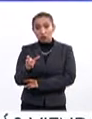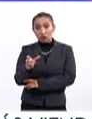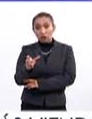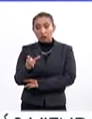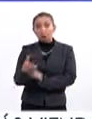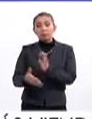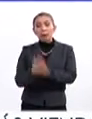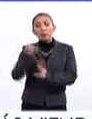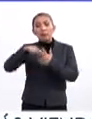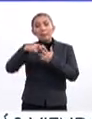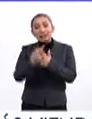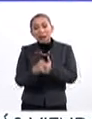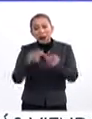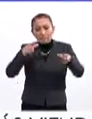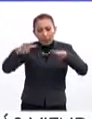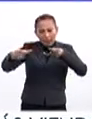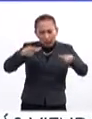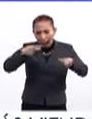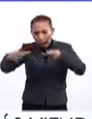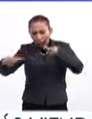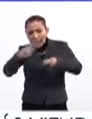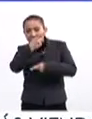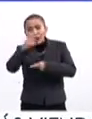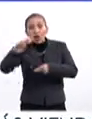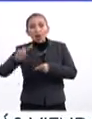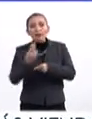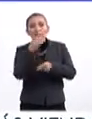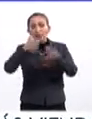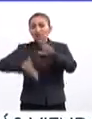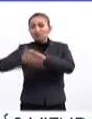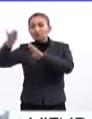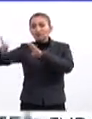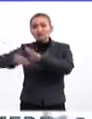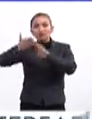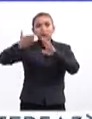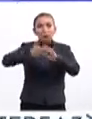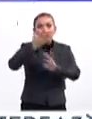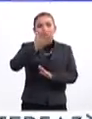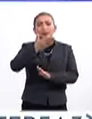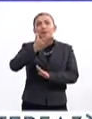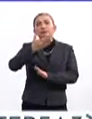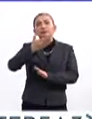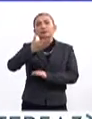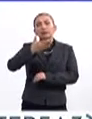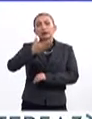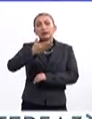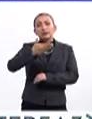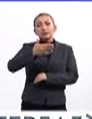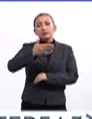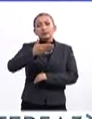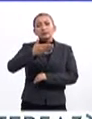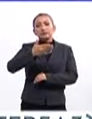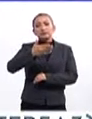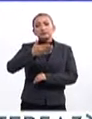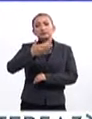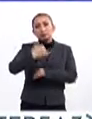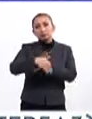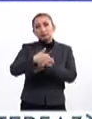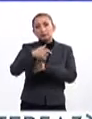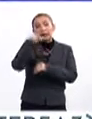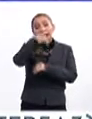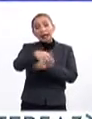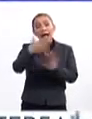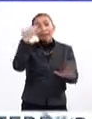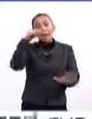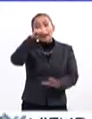vamos a iniciar el plan de las 100 universidades en lo que fue